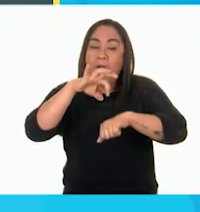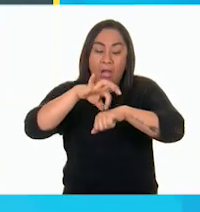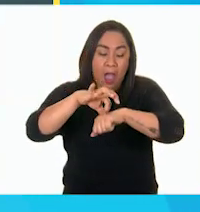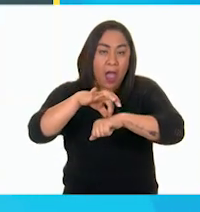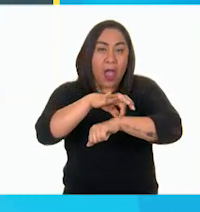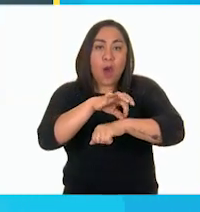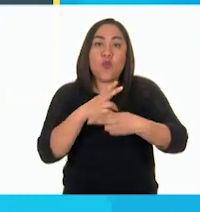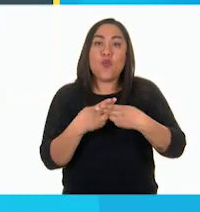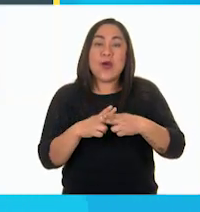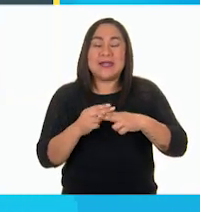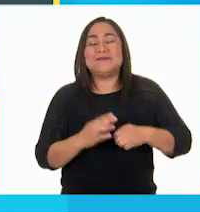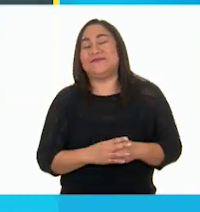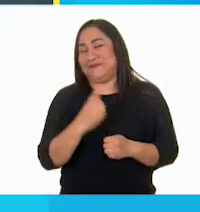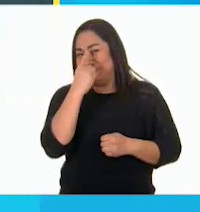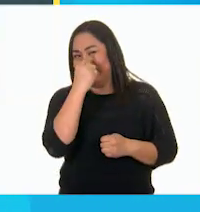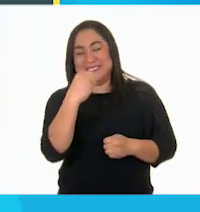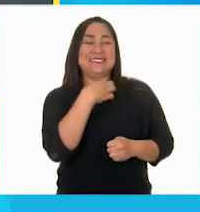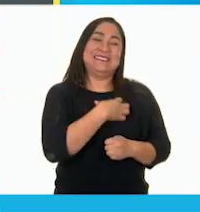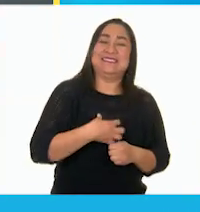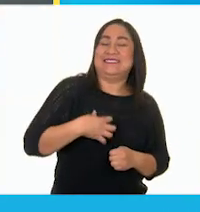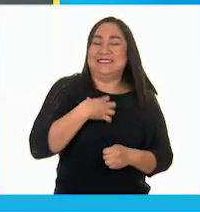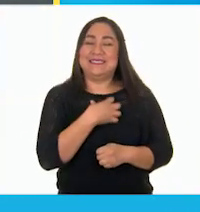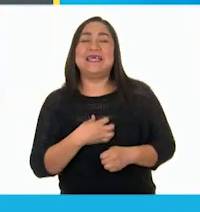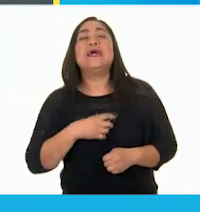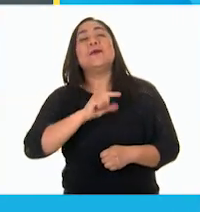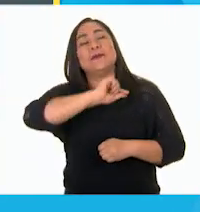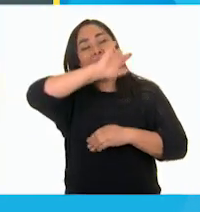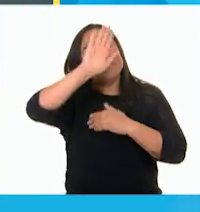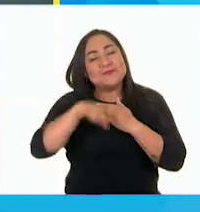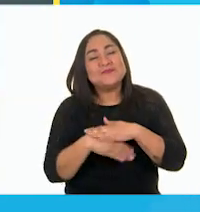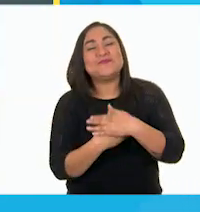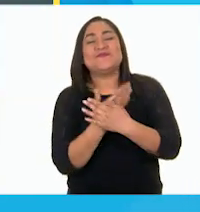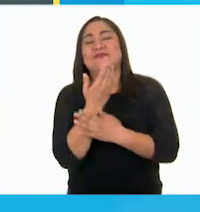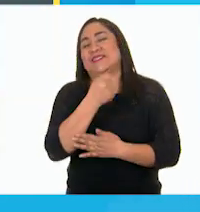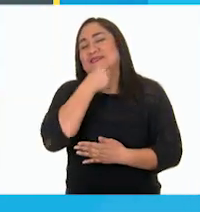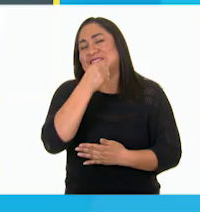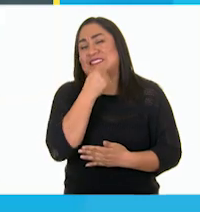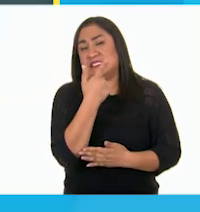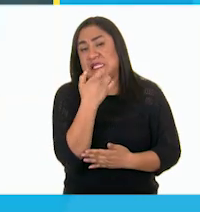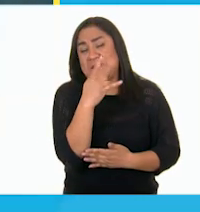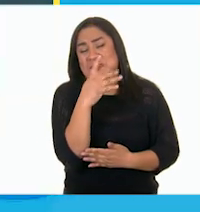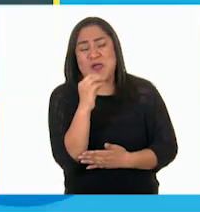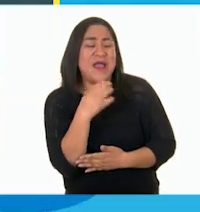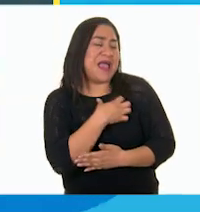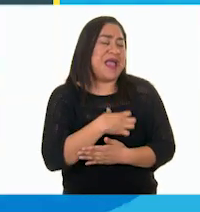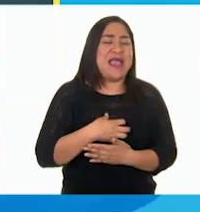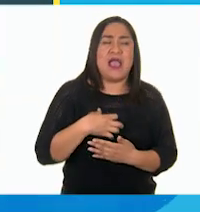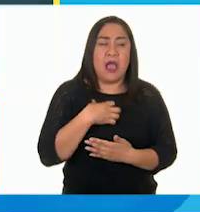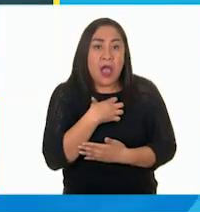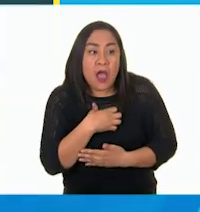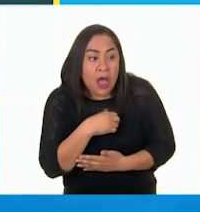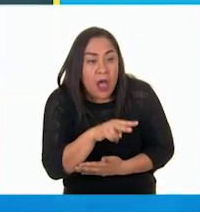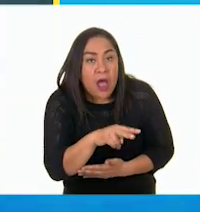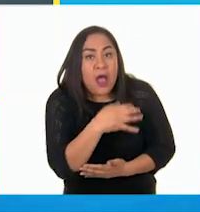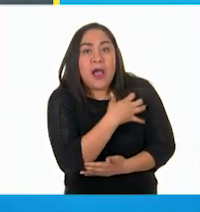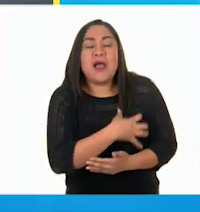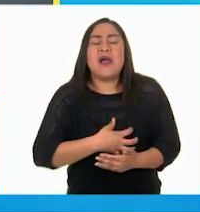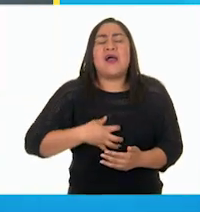contento. A la mañana siguiente, Gepetto lo encontró, y de igual forma la emoción fue enorme.